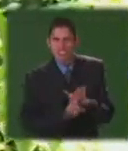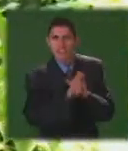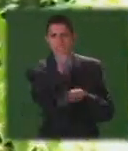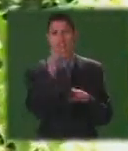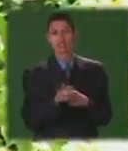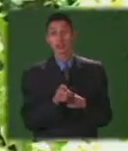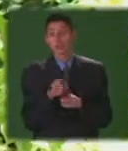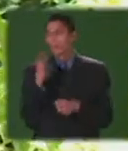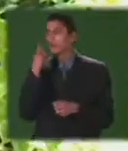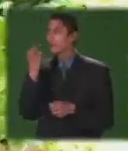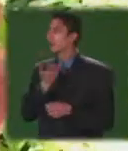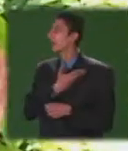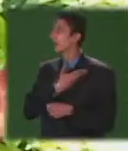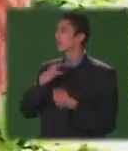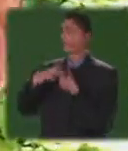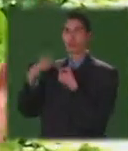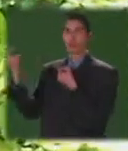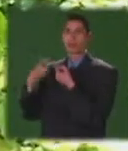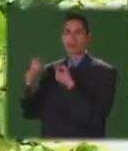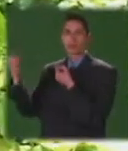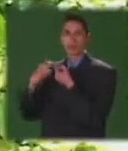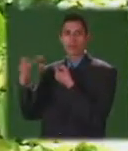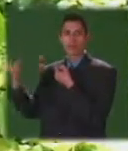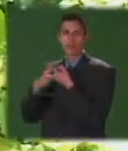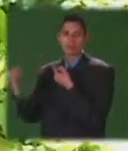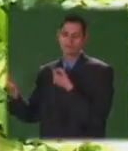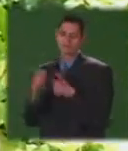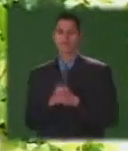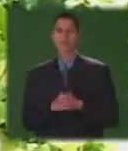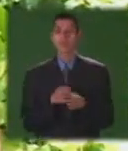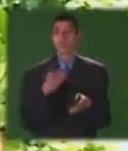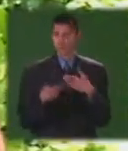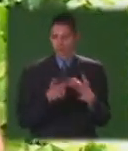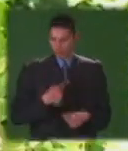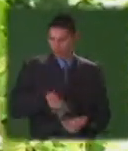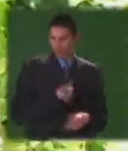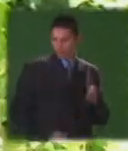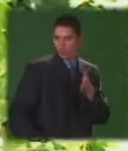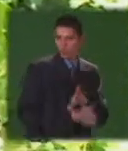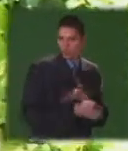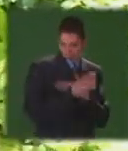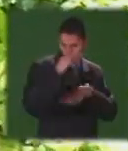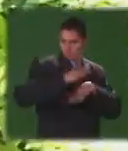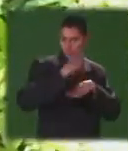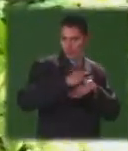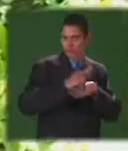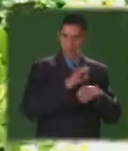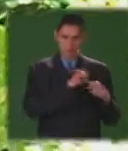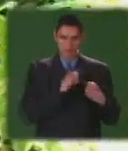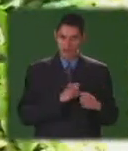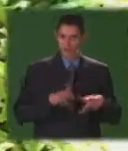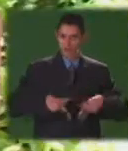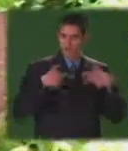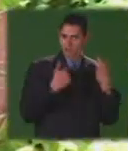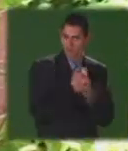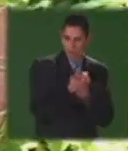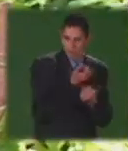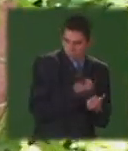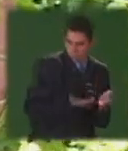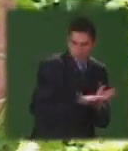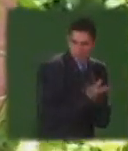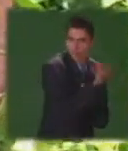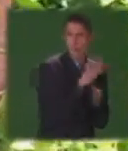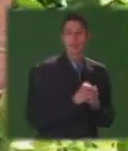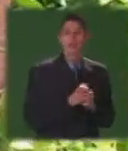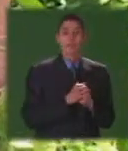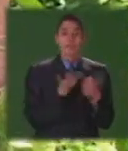los padres de familia nos han ido abandonando pero de todas maneras como fundación continuamos vivos en este